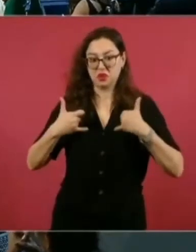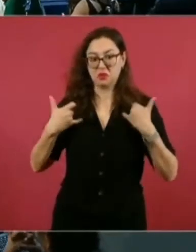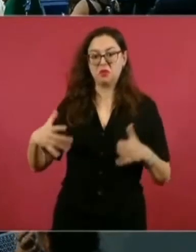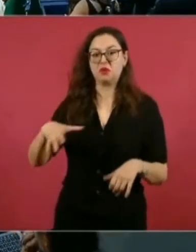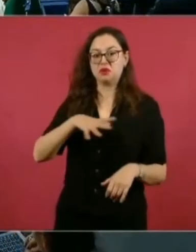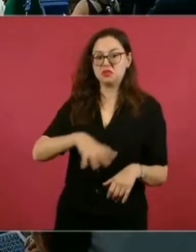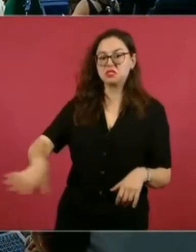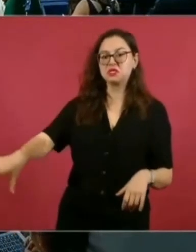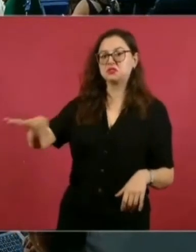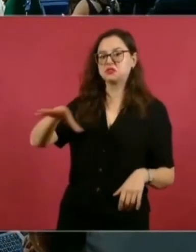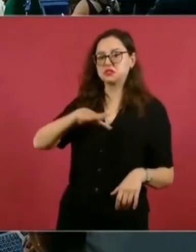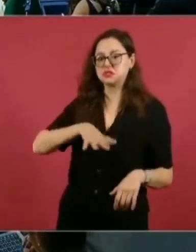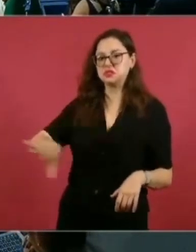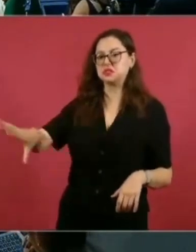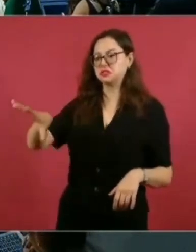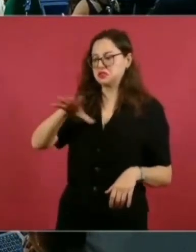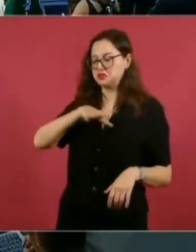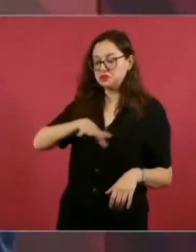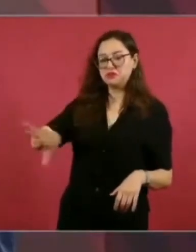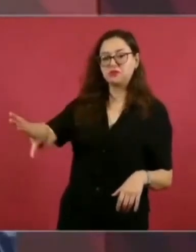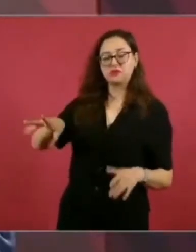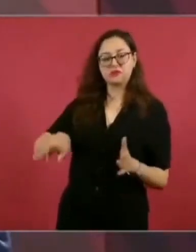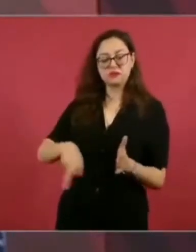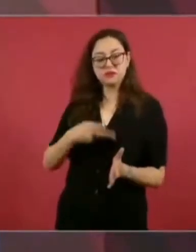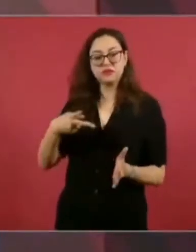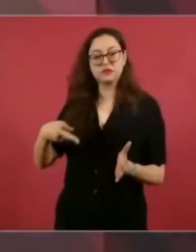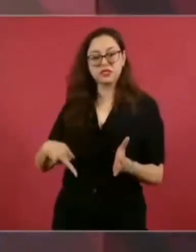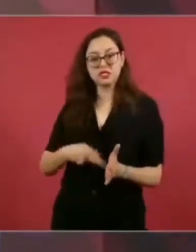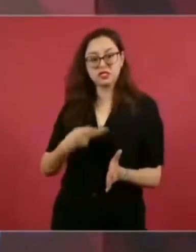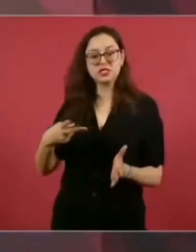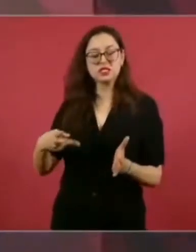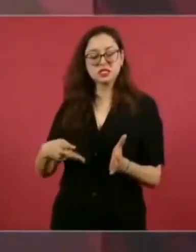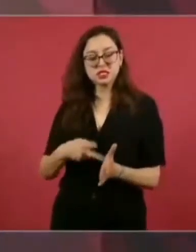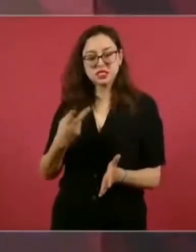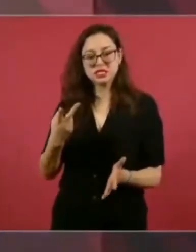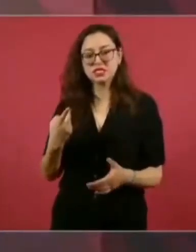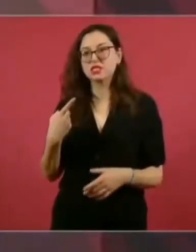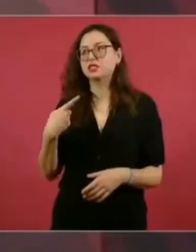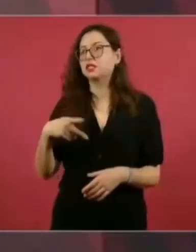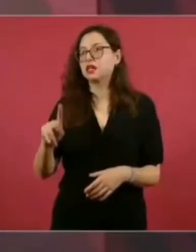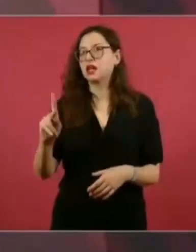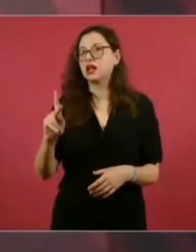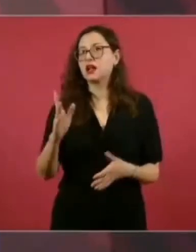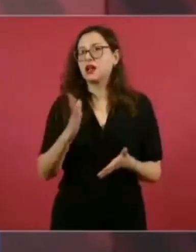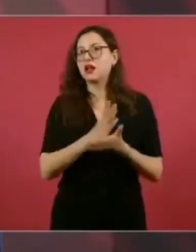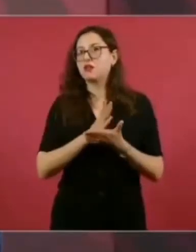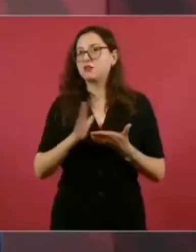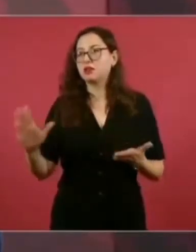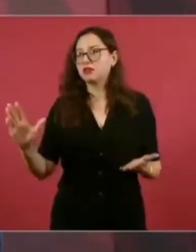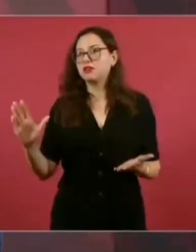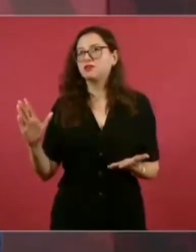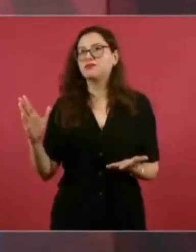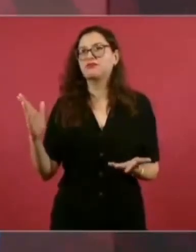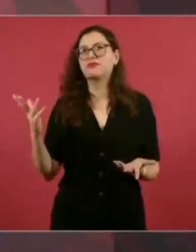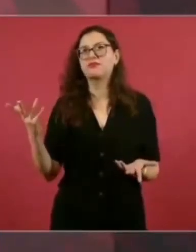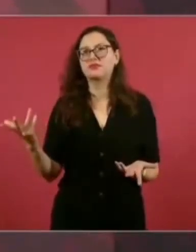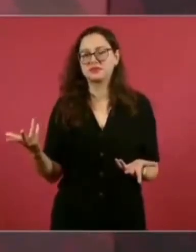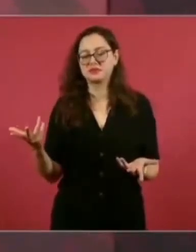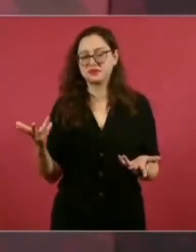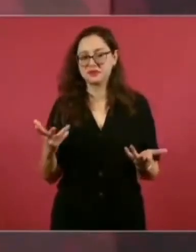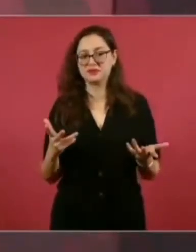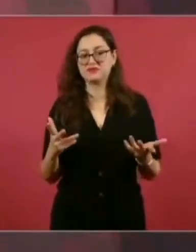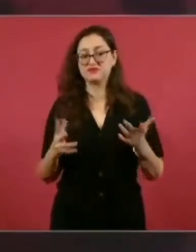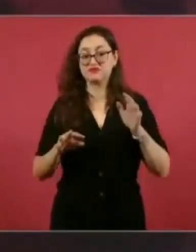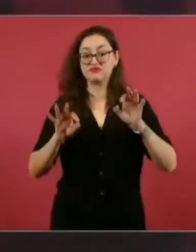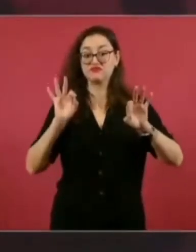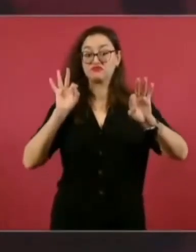más bien manipulada,